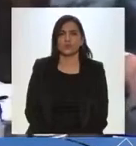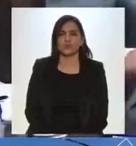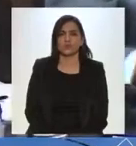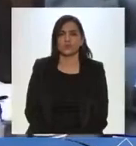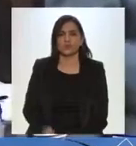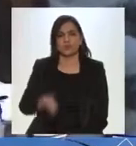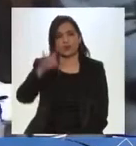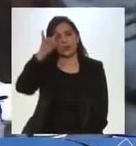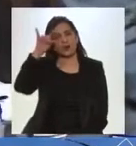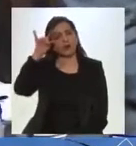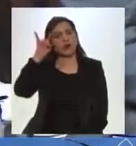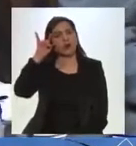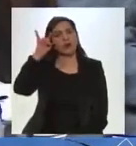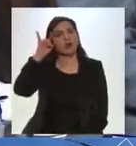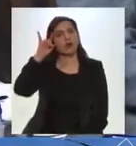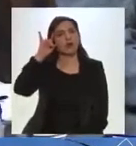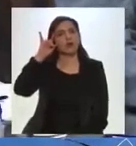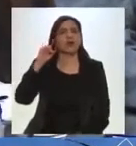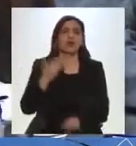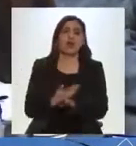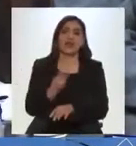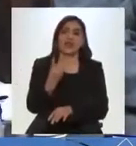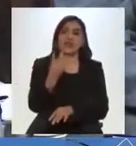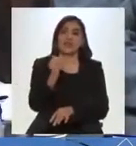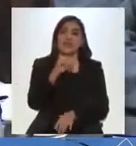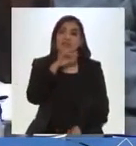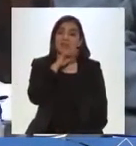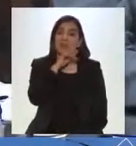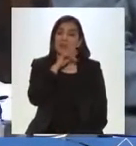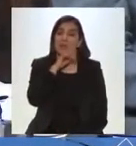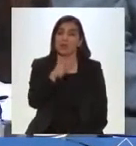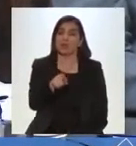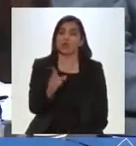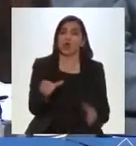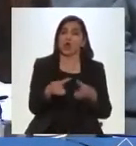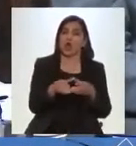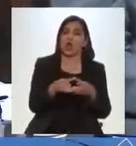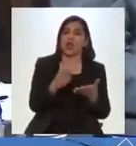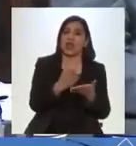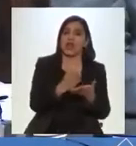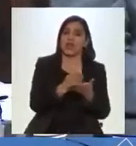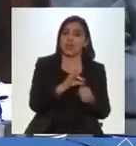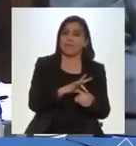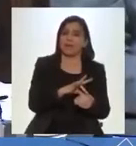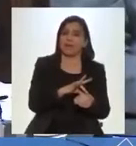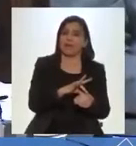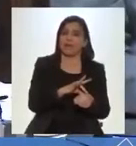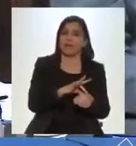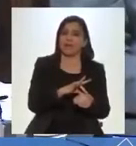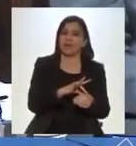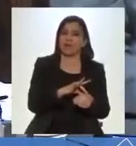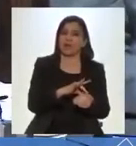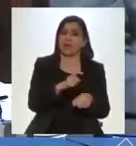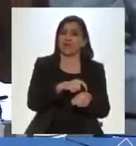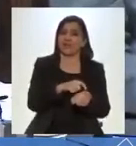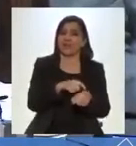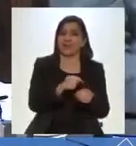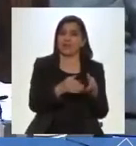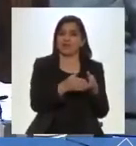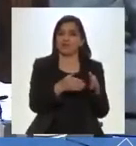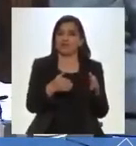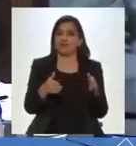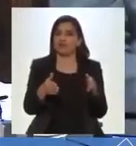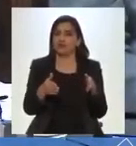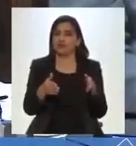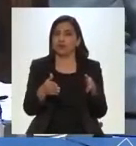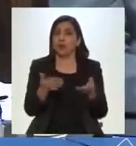Recordar que se ha dispuesto 20 minutos para el colegio médico dentro de ese plazo, dentro de ese tiempo, doctora, si